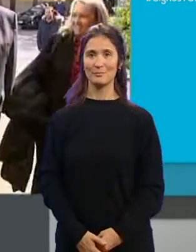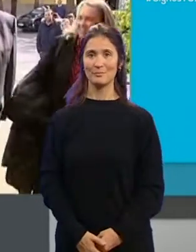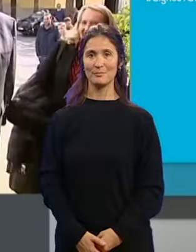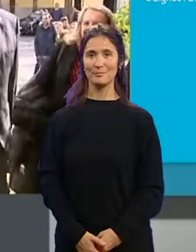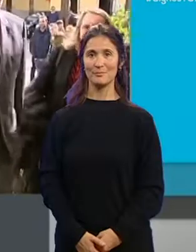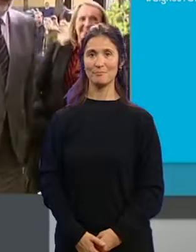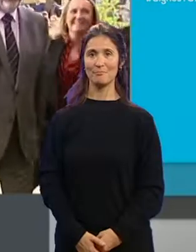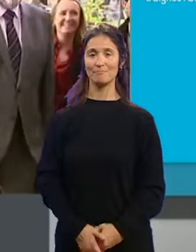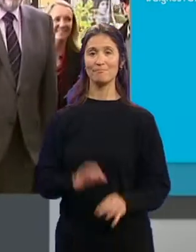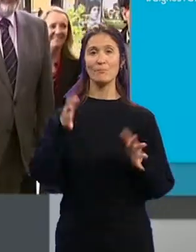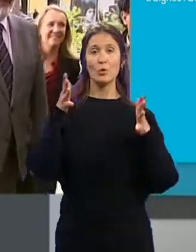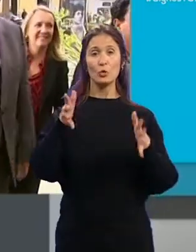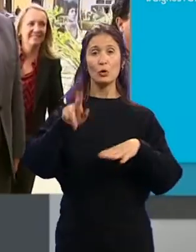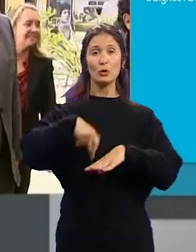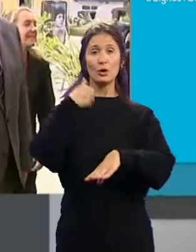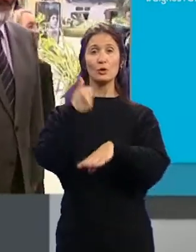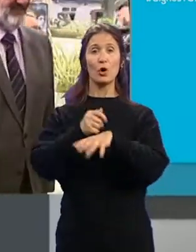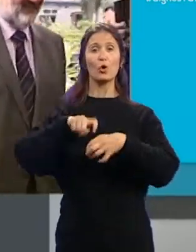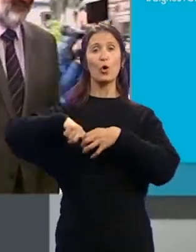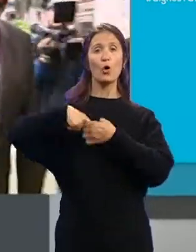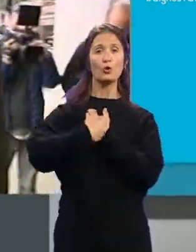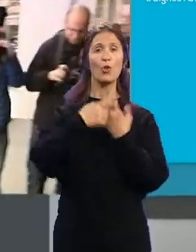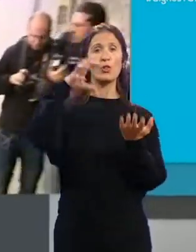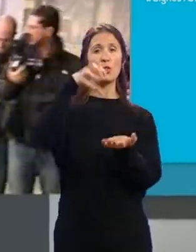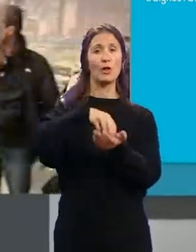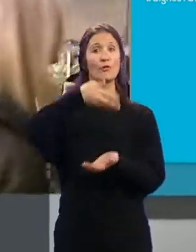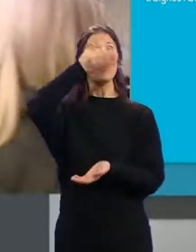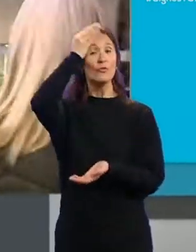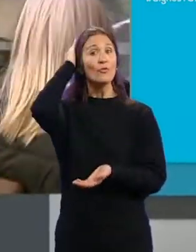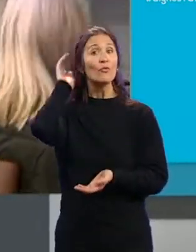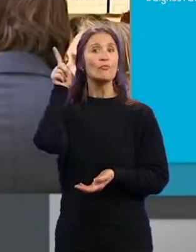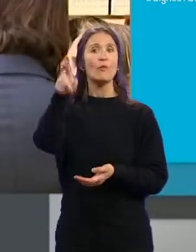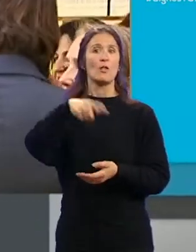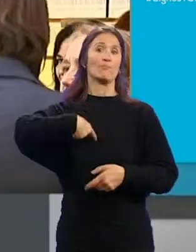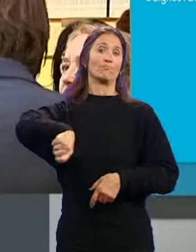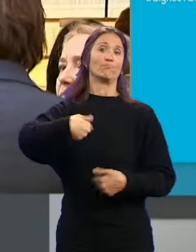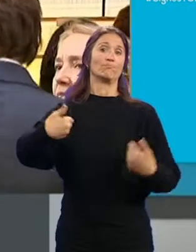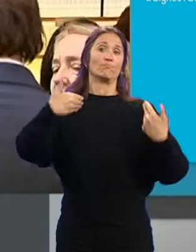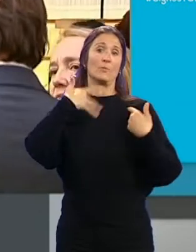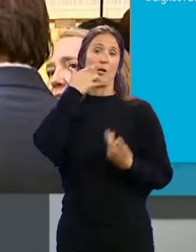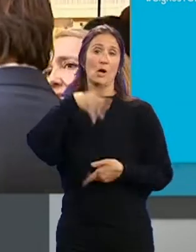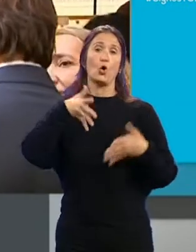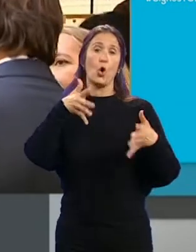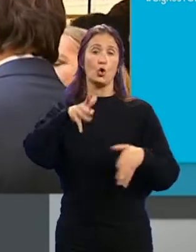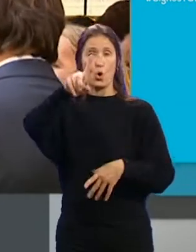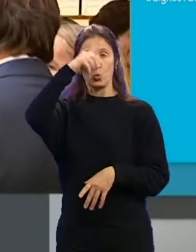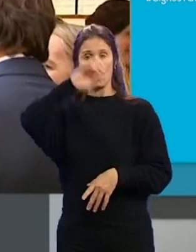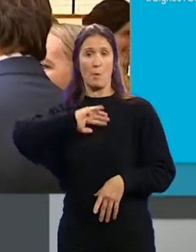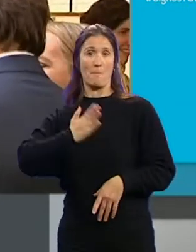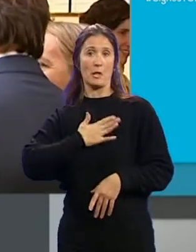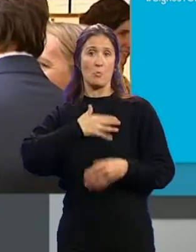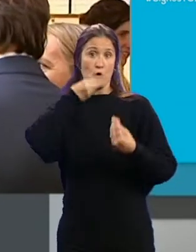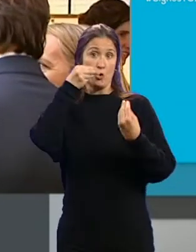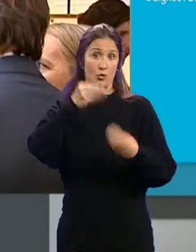El Consejo Rector del Consorcio Centro Federico García Lorca... ...presidido por la Consejera de Cultura y Patrimonio